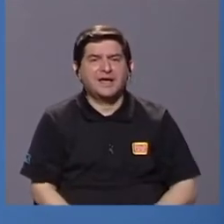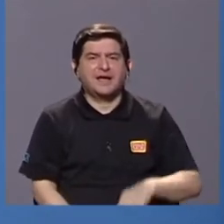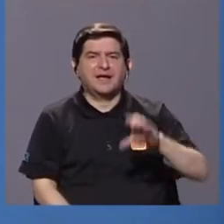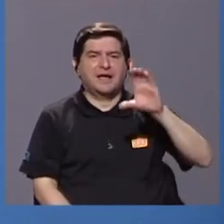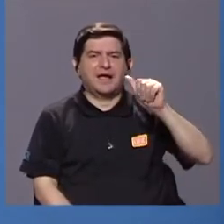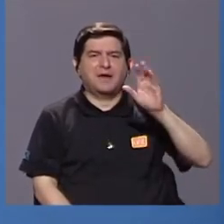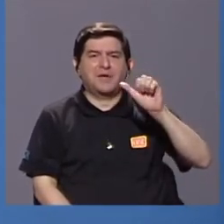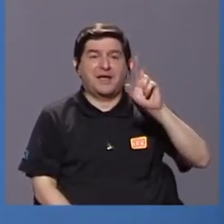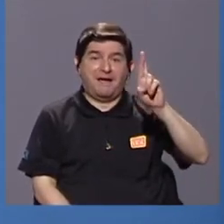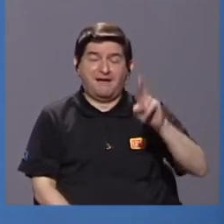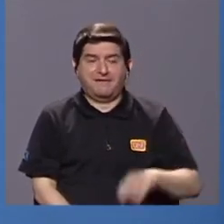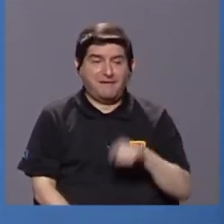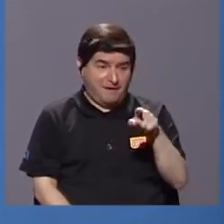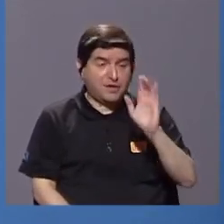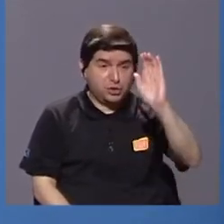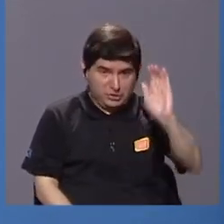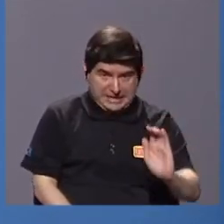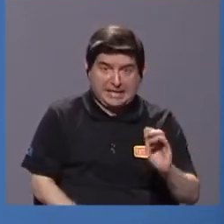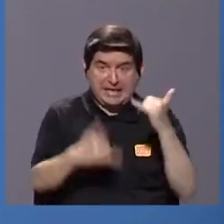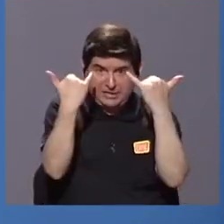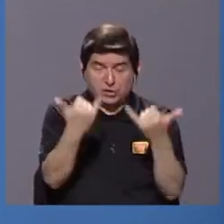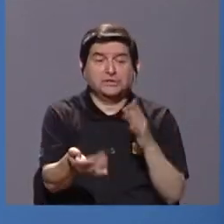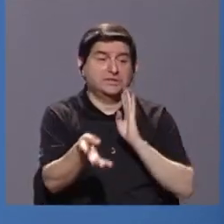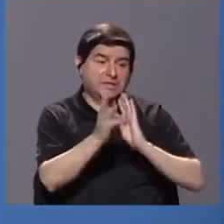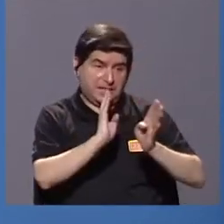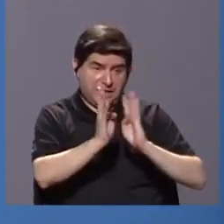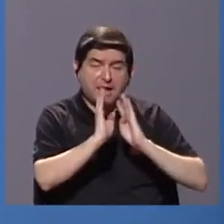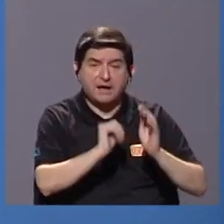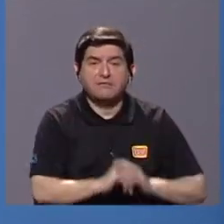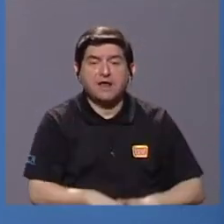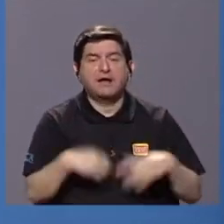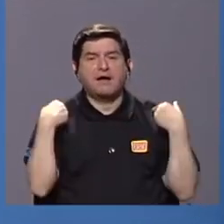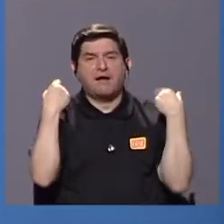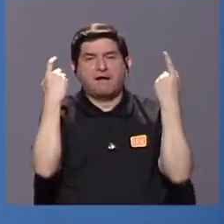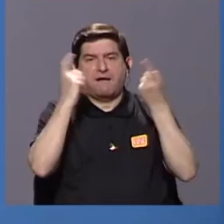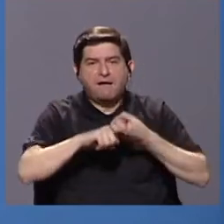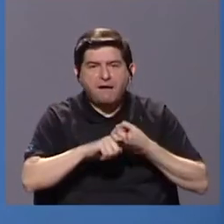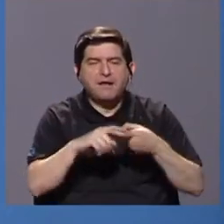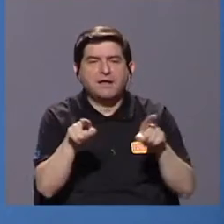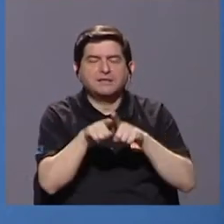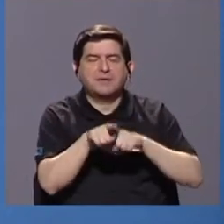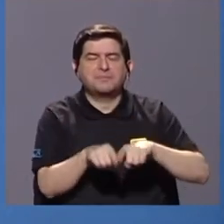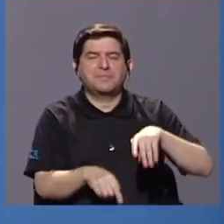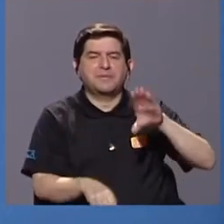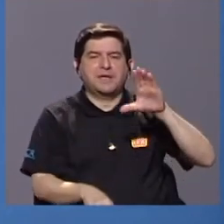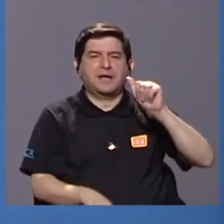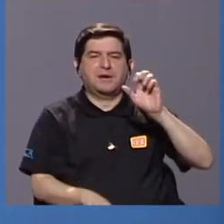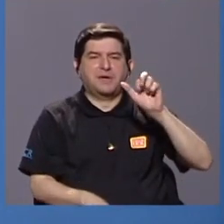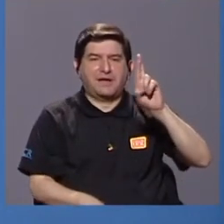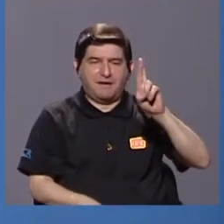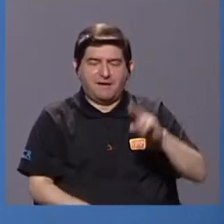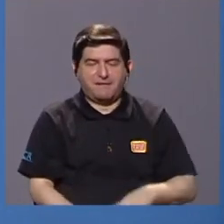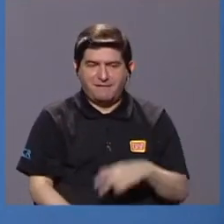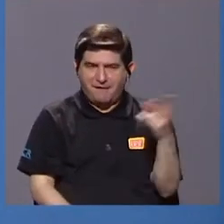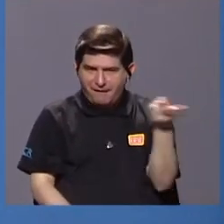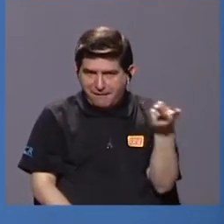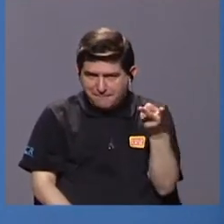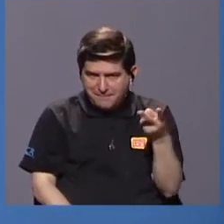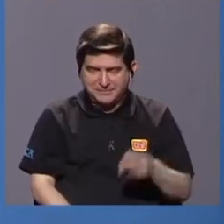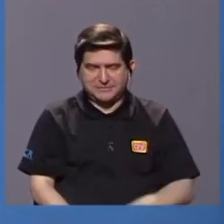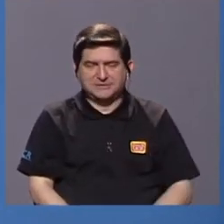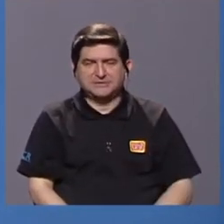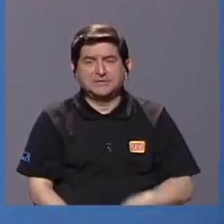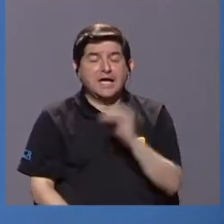¿Por qué? Porque desde niños ellos tienen que hablar español y tienen que hablar cabecares. Tienen que hablar ambas lenguas. Además,